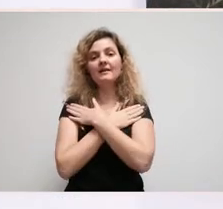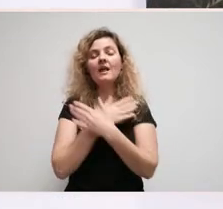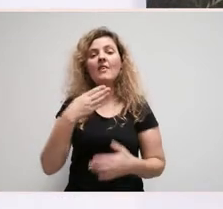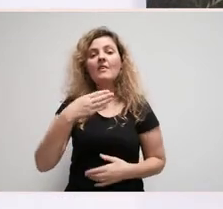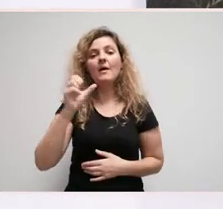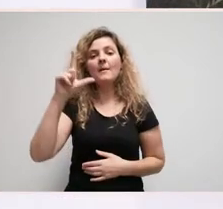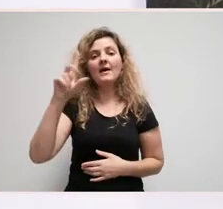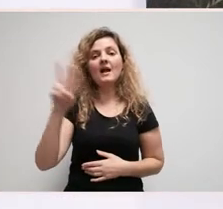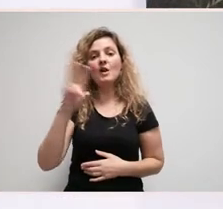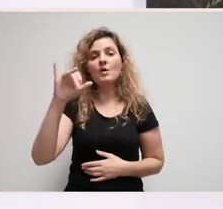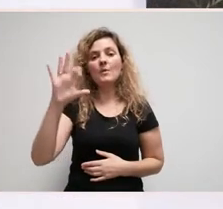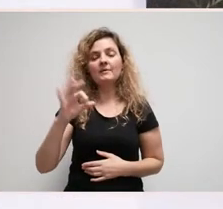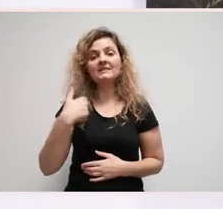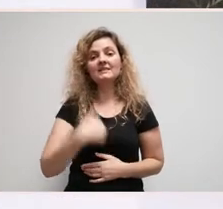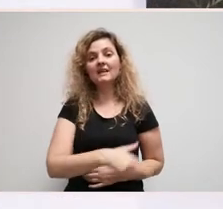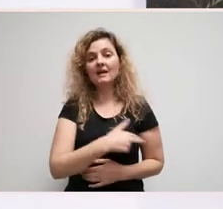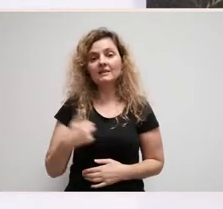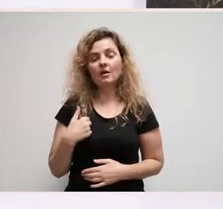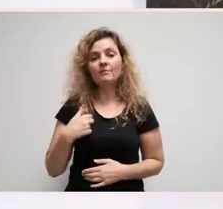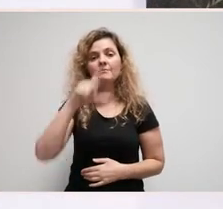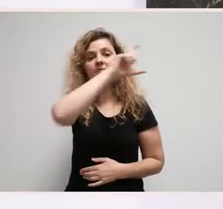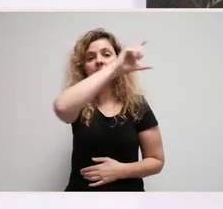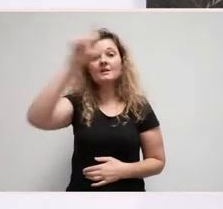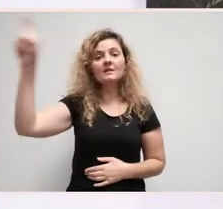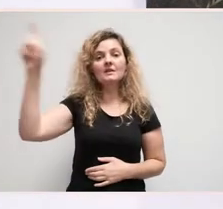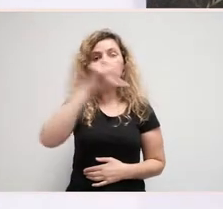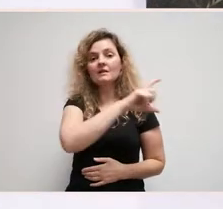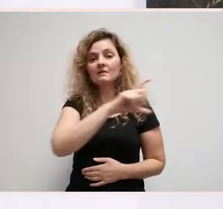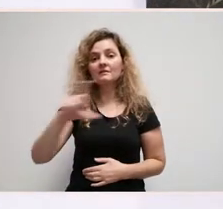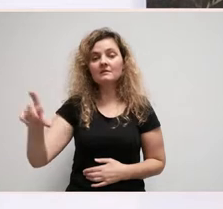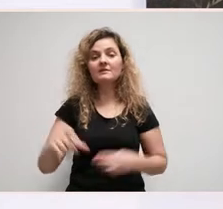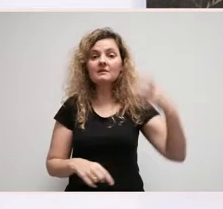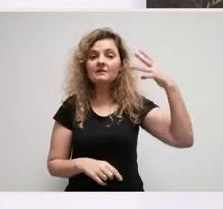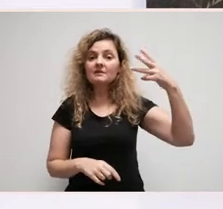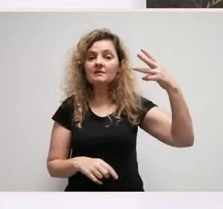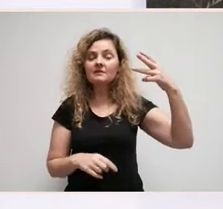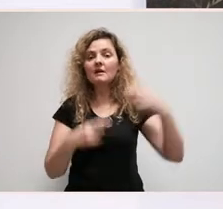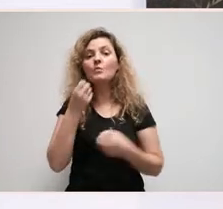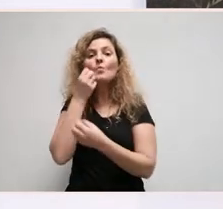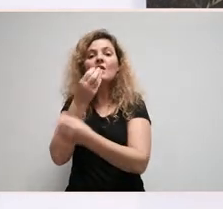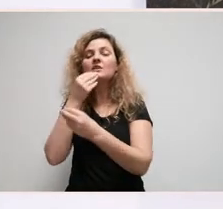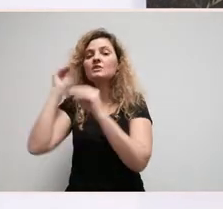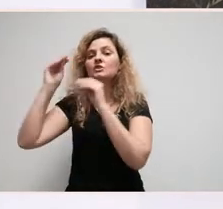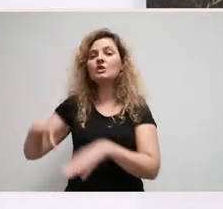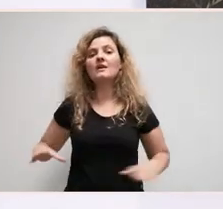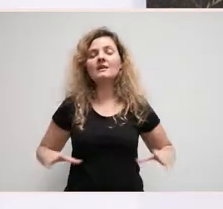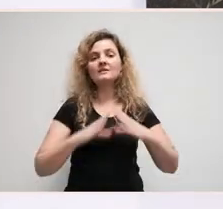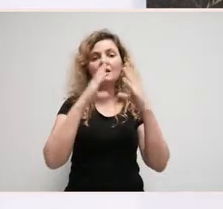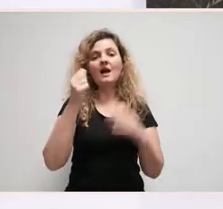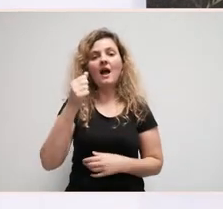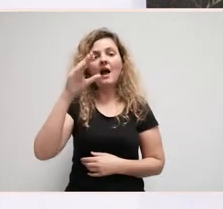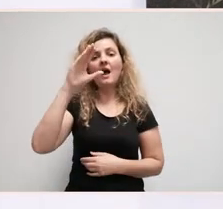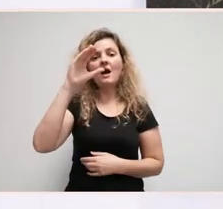Nel, a través de tres registros horizontais, representase a lenda de San Acacio,